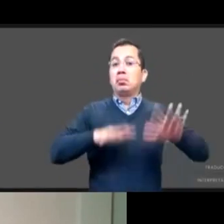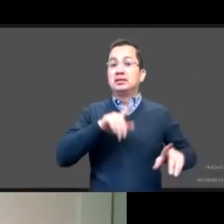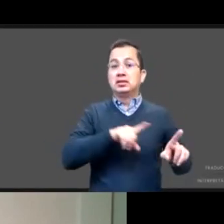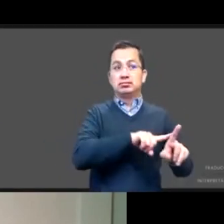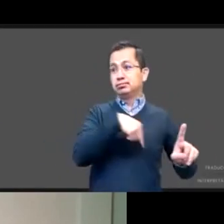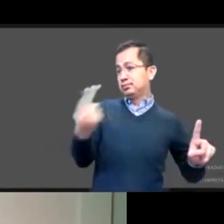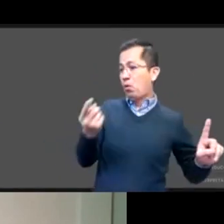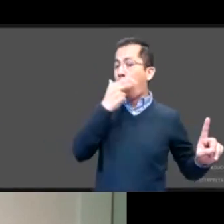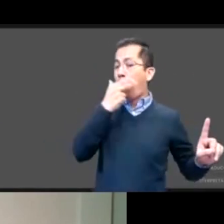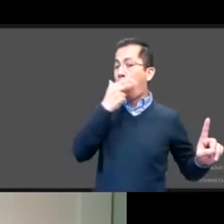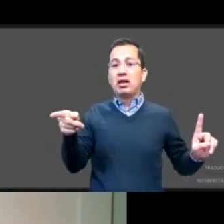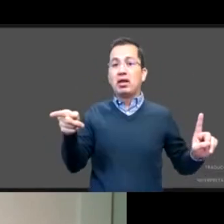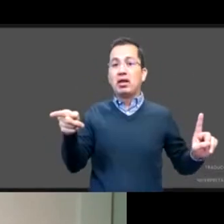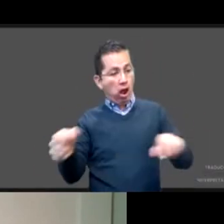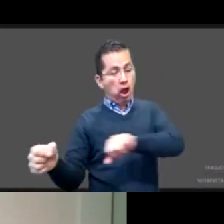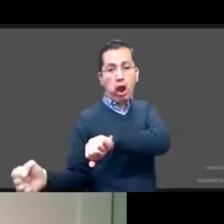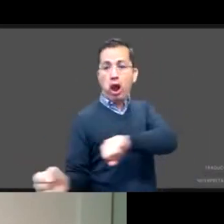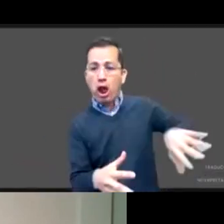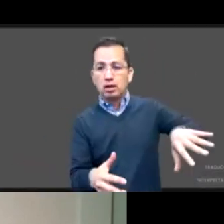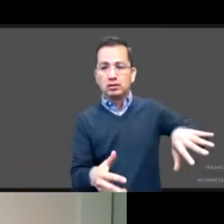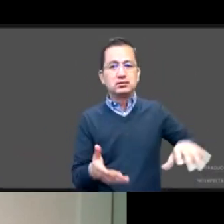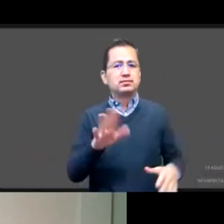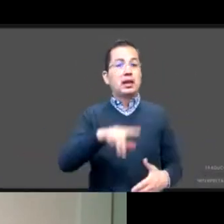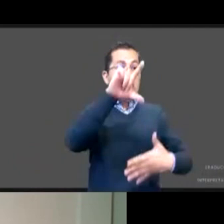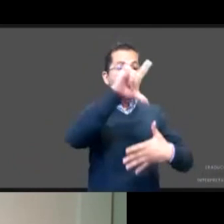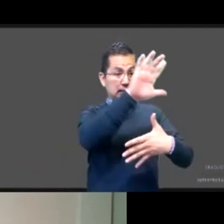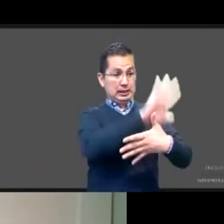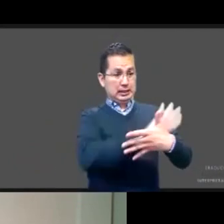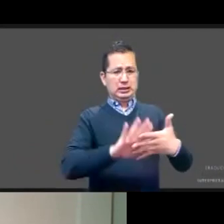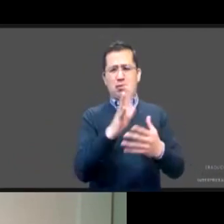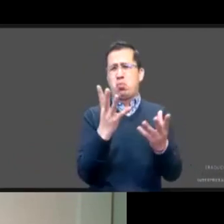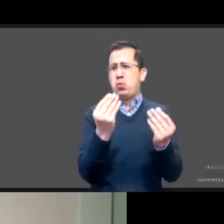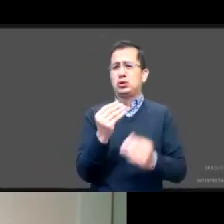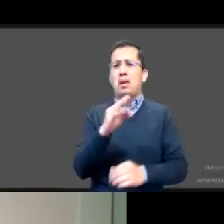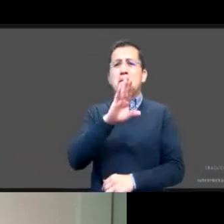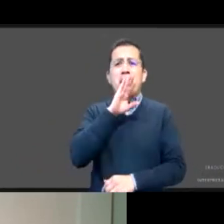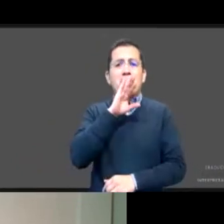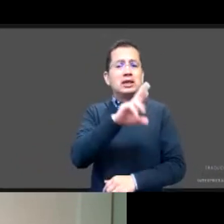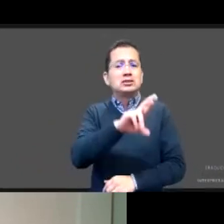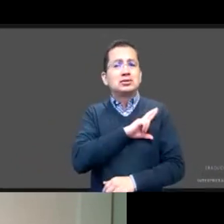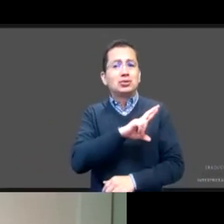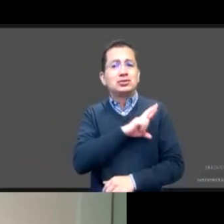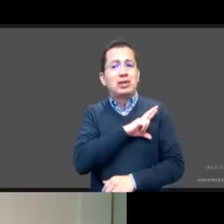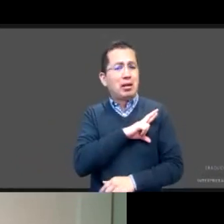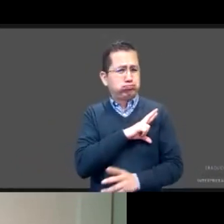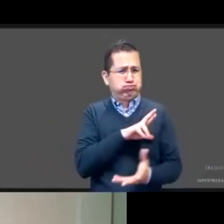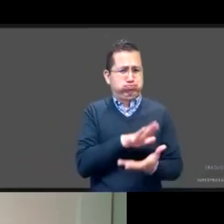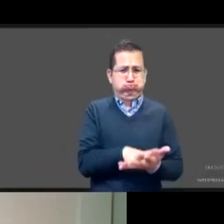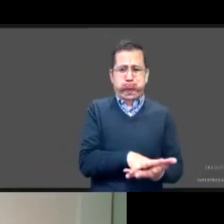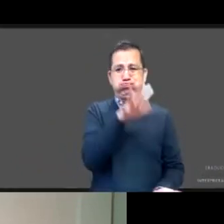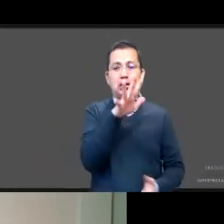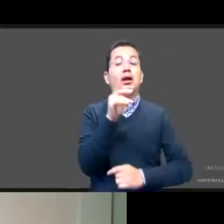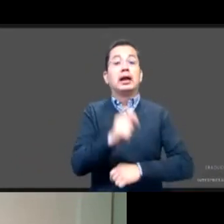proceso. En América Latina se habla del fenómeno del madre-solterismo. Es decir, la chica se embaraza y su